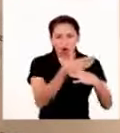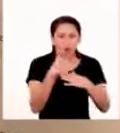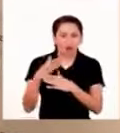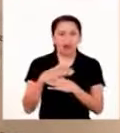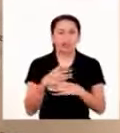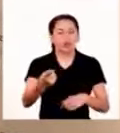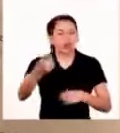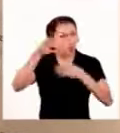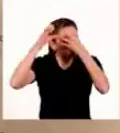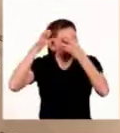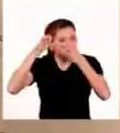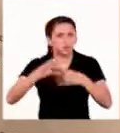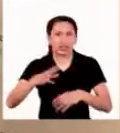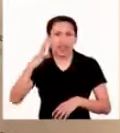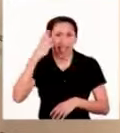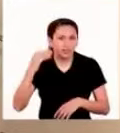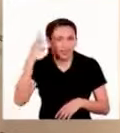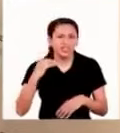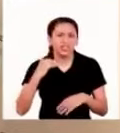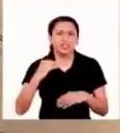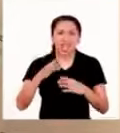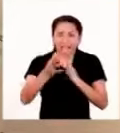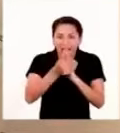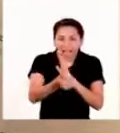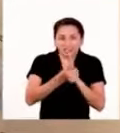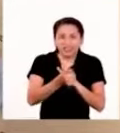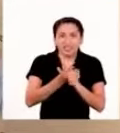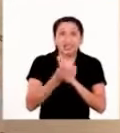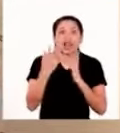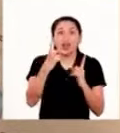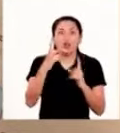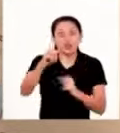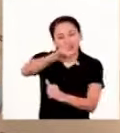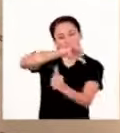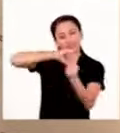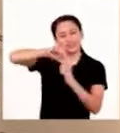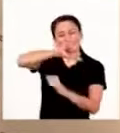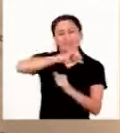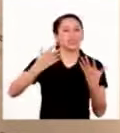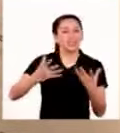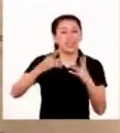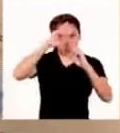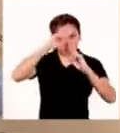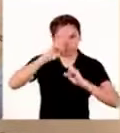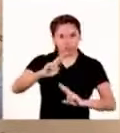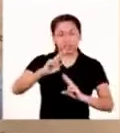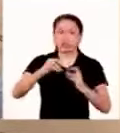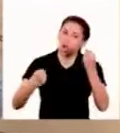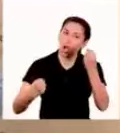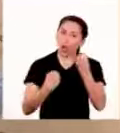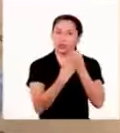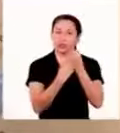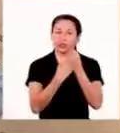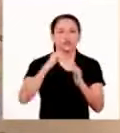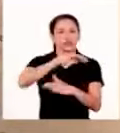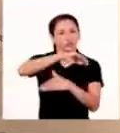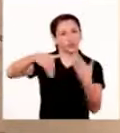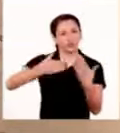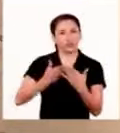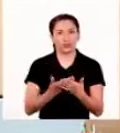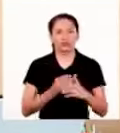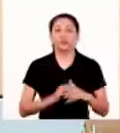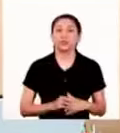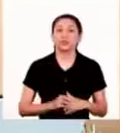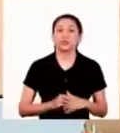compartir conocimientos, habilidades y experiencias de manera que se genere una conciencia de respeto y apoyo mutuo.